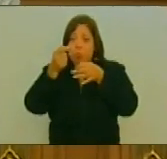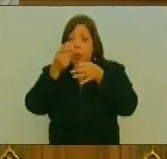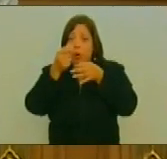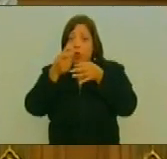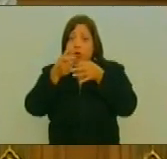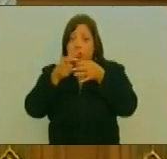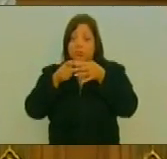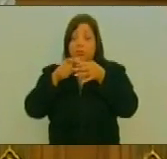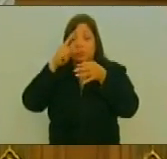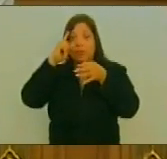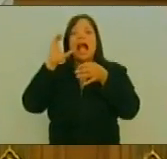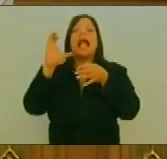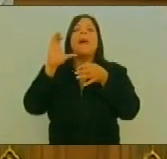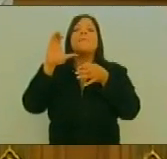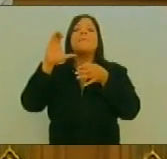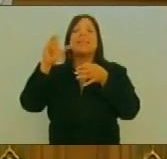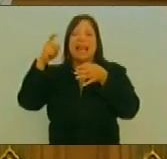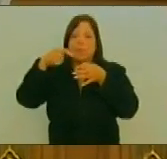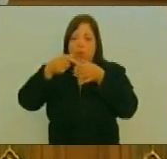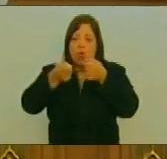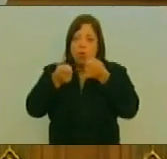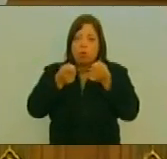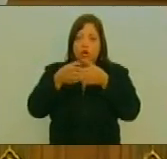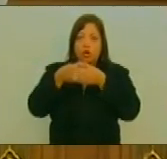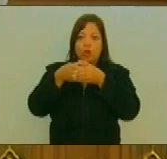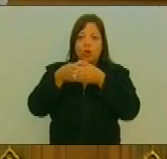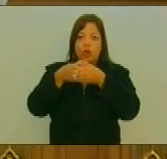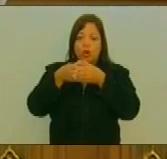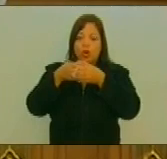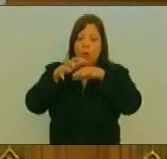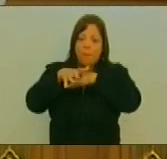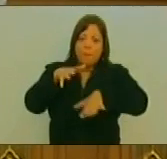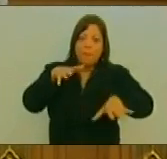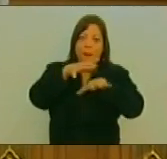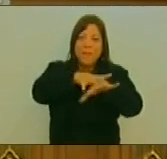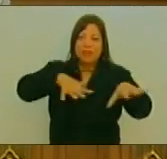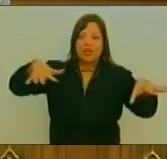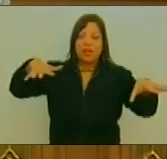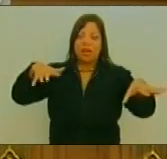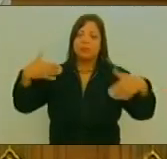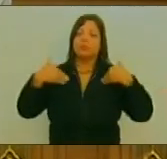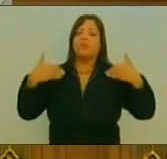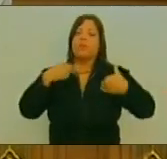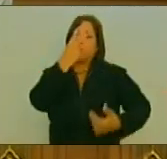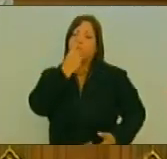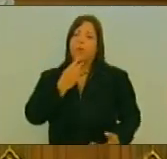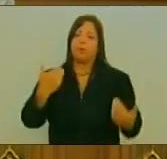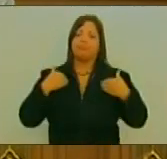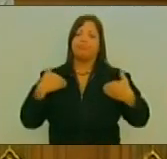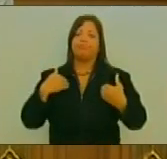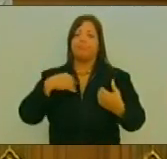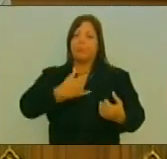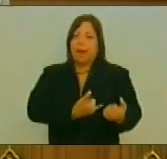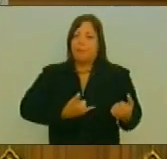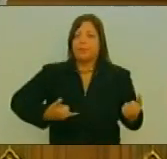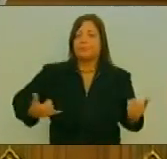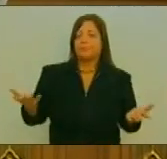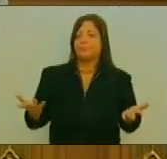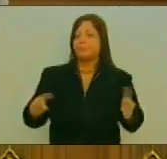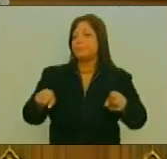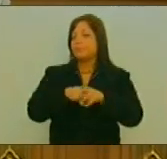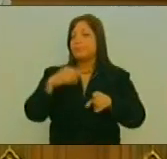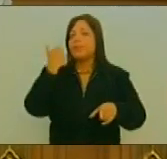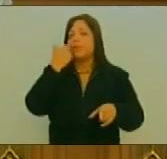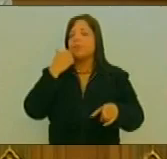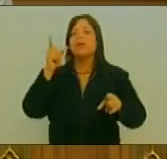Del capitalismo Es su esencia También Un hombre Sabio El gran Timonel